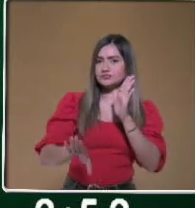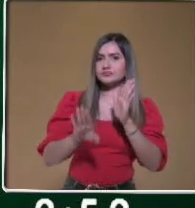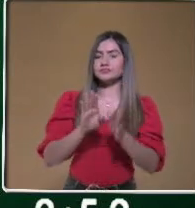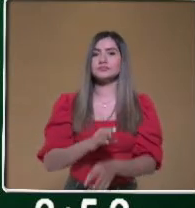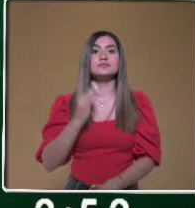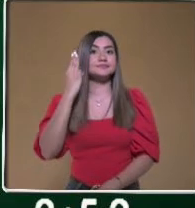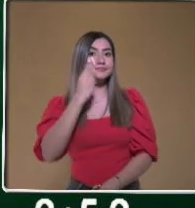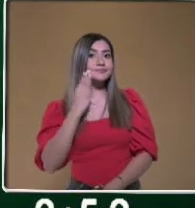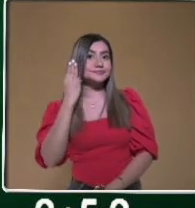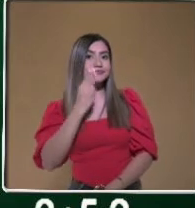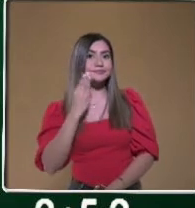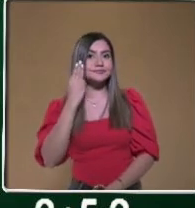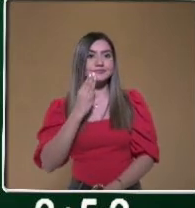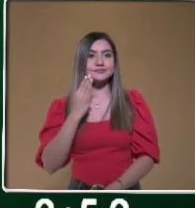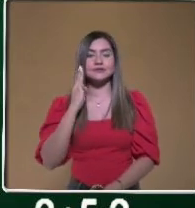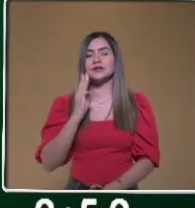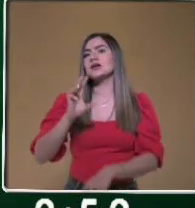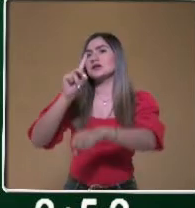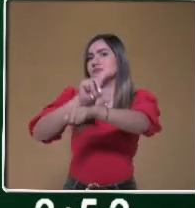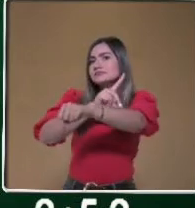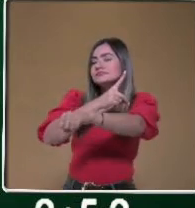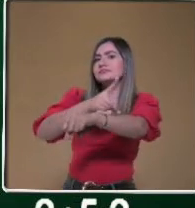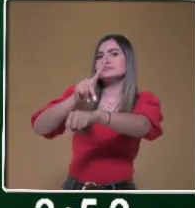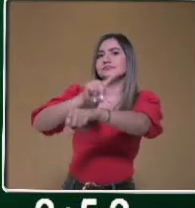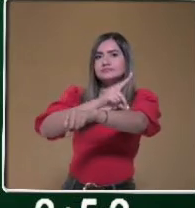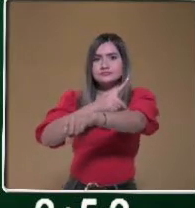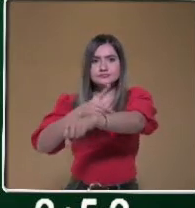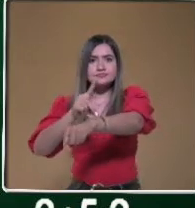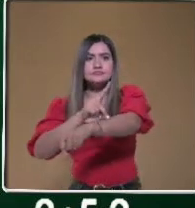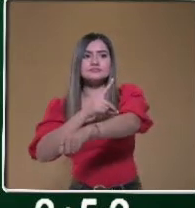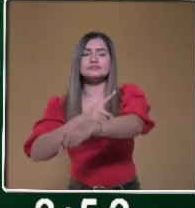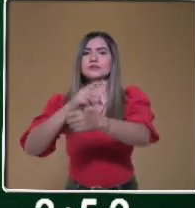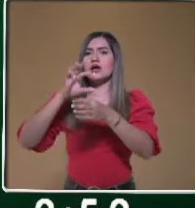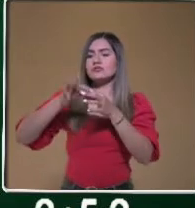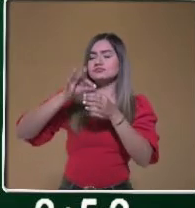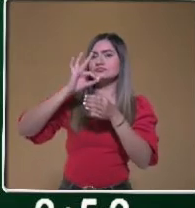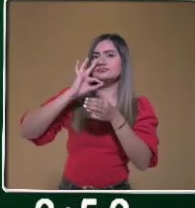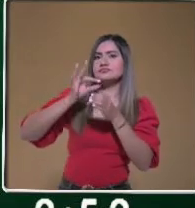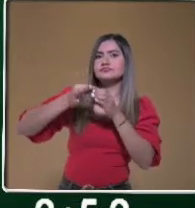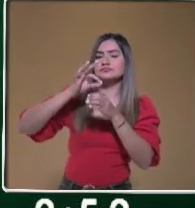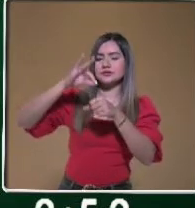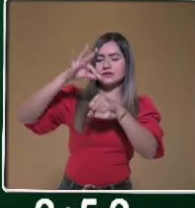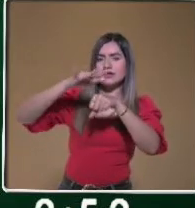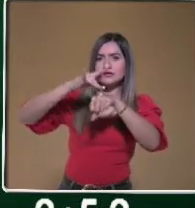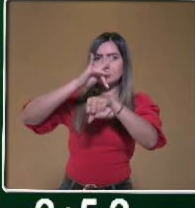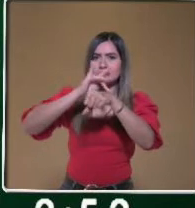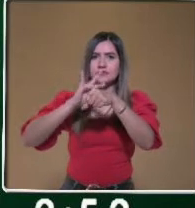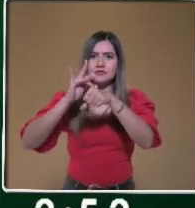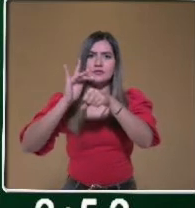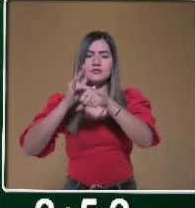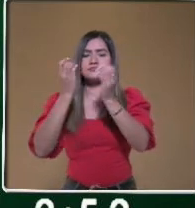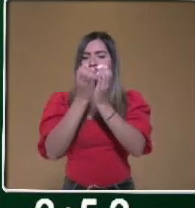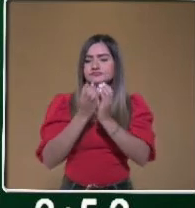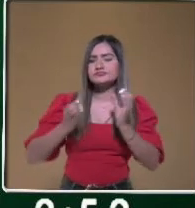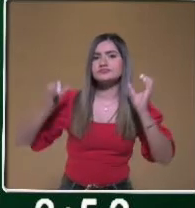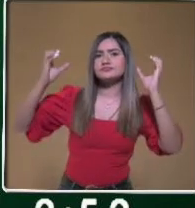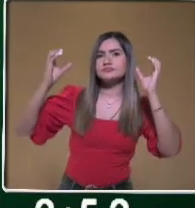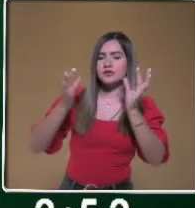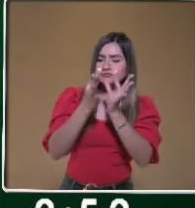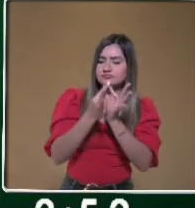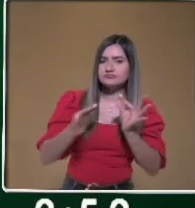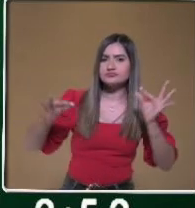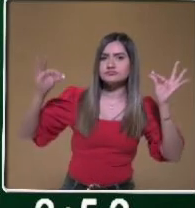la manzana, el durazno, la granada, la tuna, la sandía, el melón, mango.